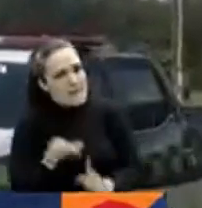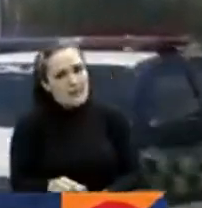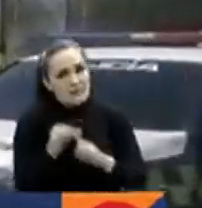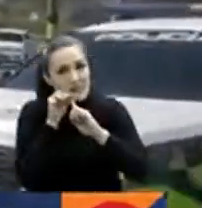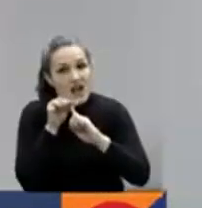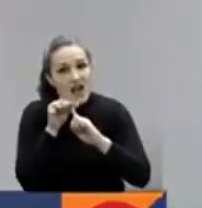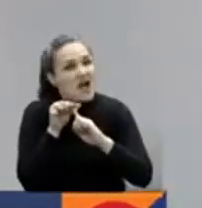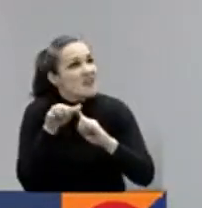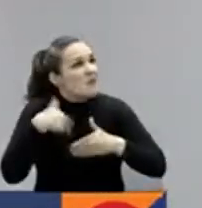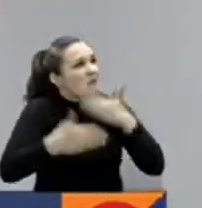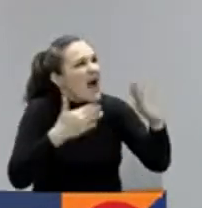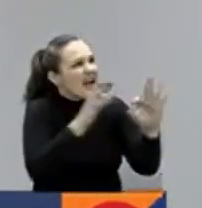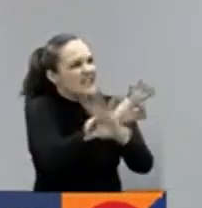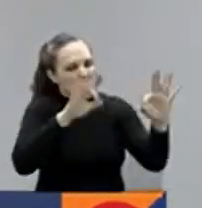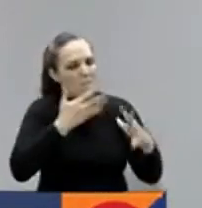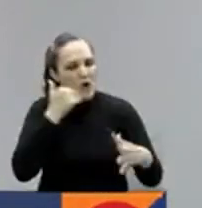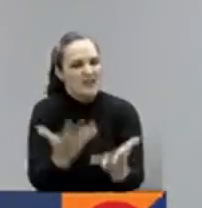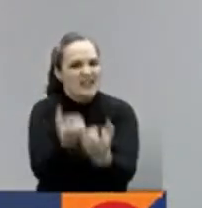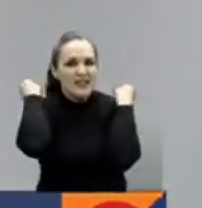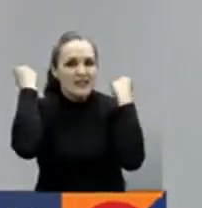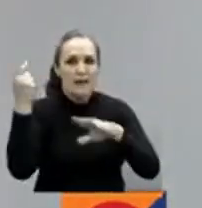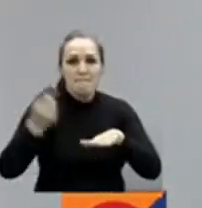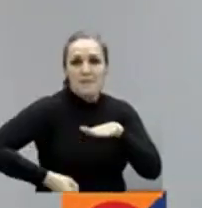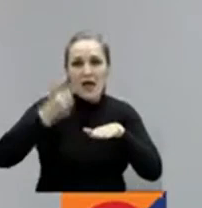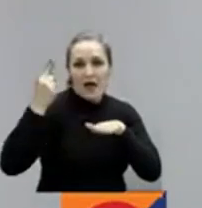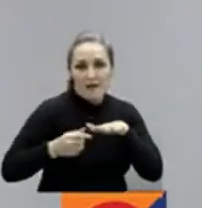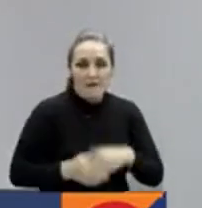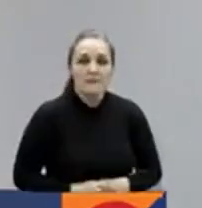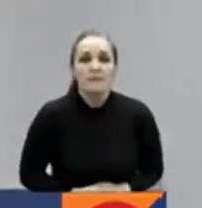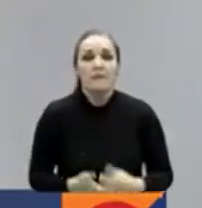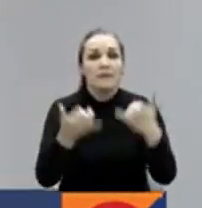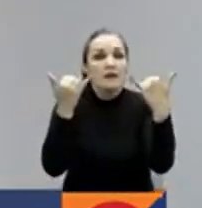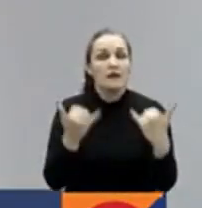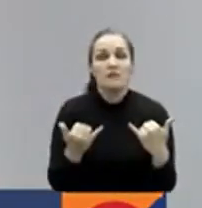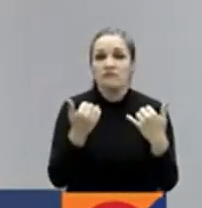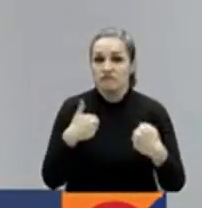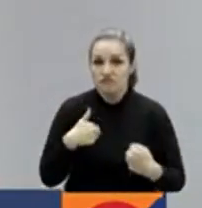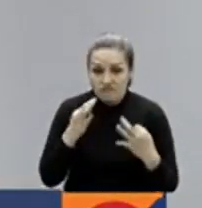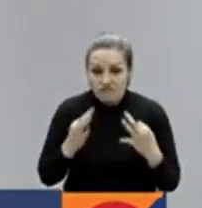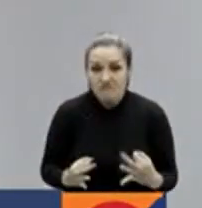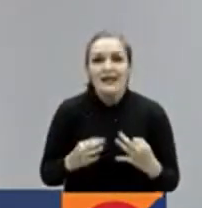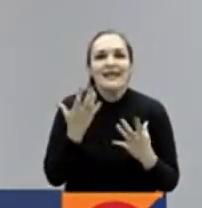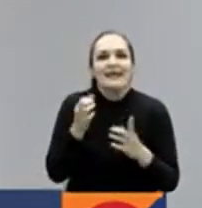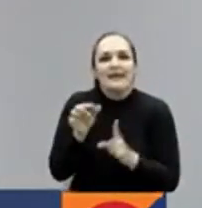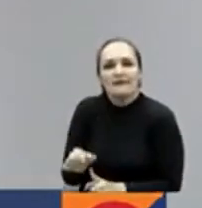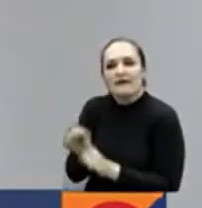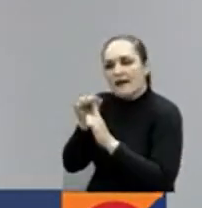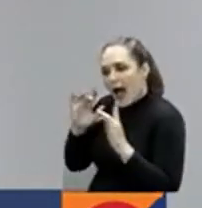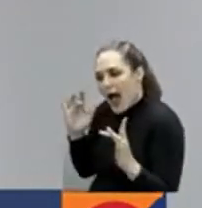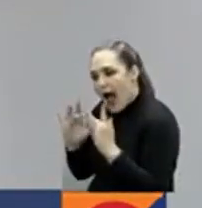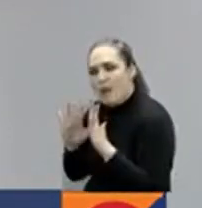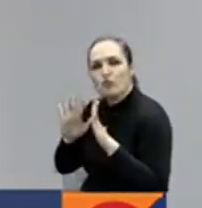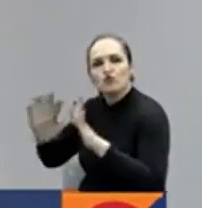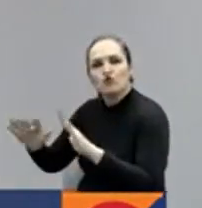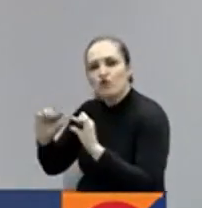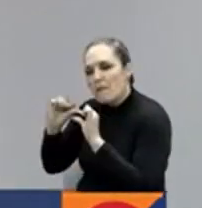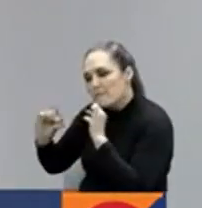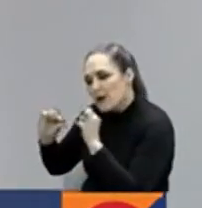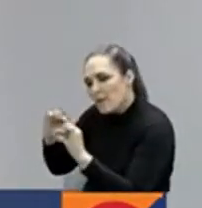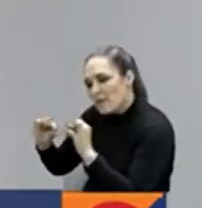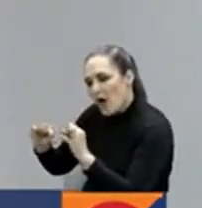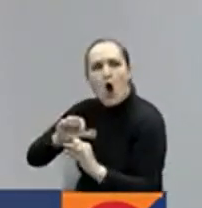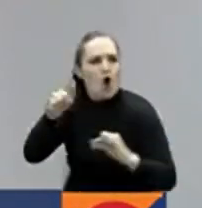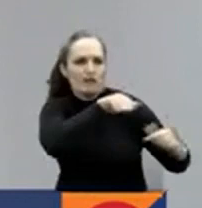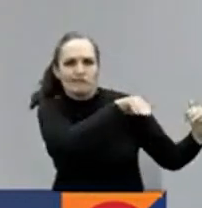completo del peaje. El trámite de la resolución para ampliar los cupos en tarifas diferenciales en los peajes de este proyecto se